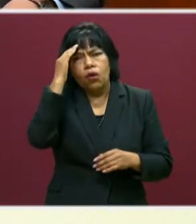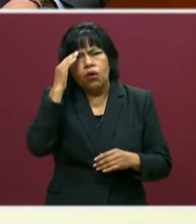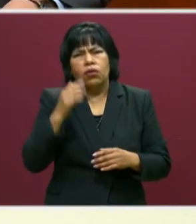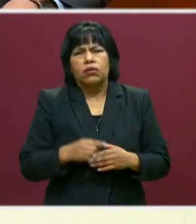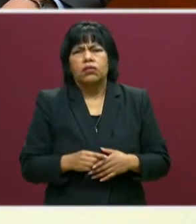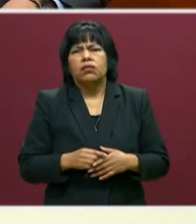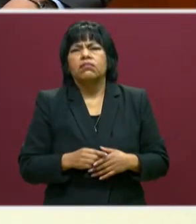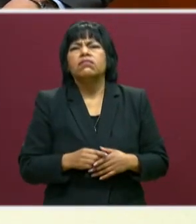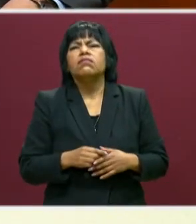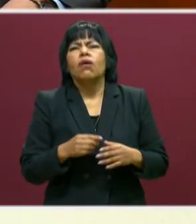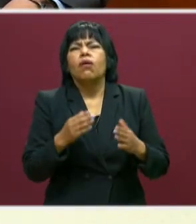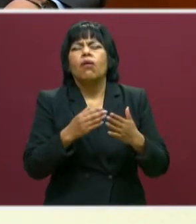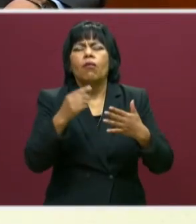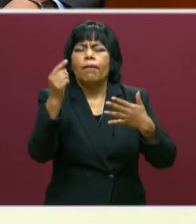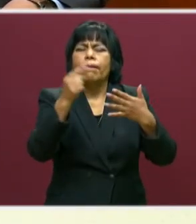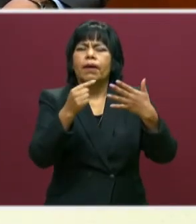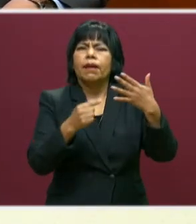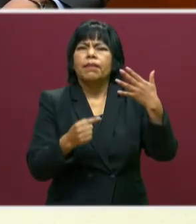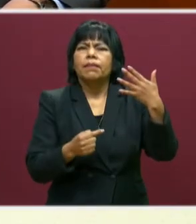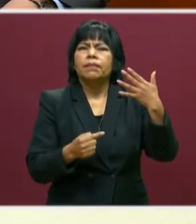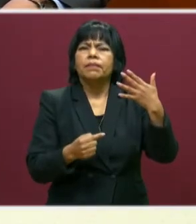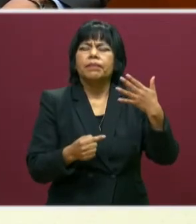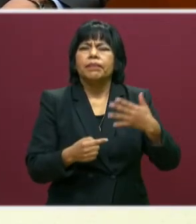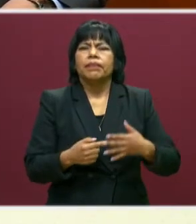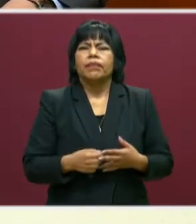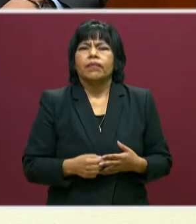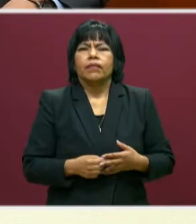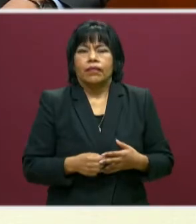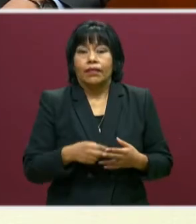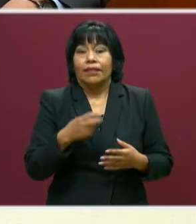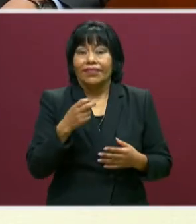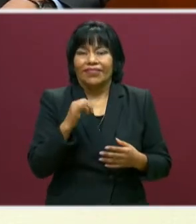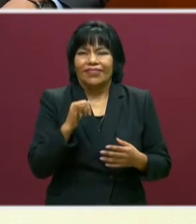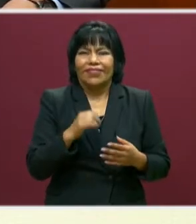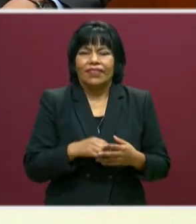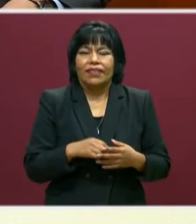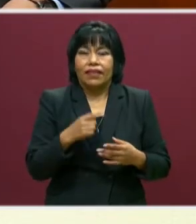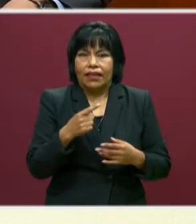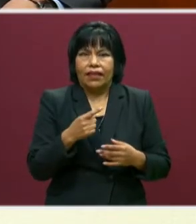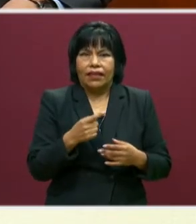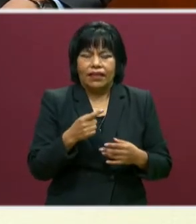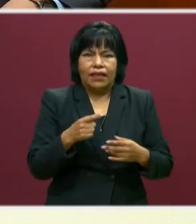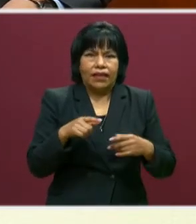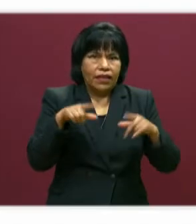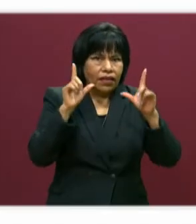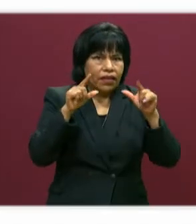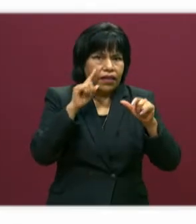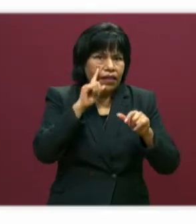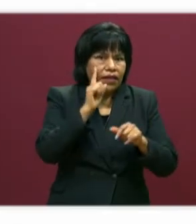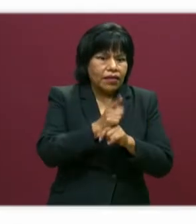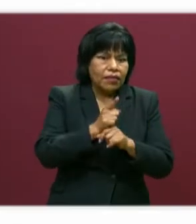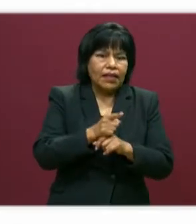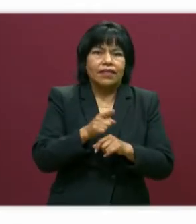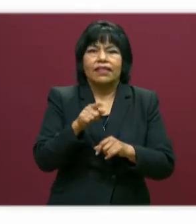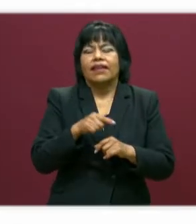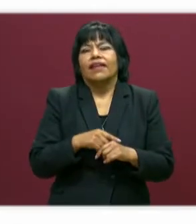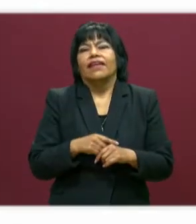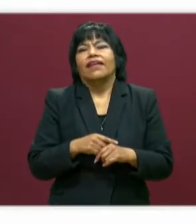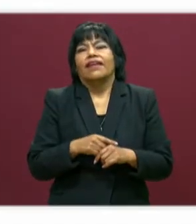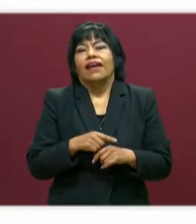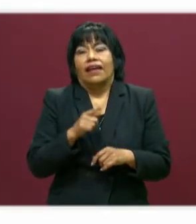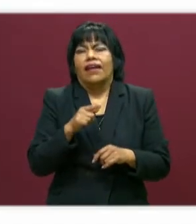características. Es importante, ¿verdad? Las características de este modelo. Sí. Este diagrama que aparece ahí en el BAC número 6